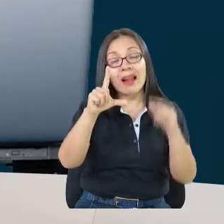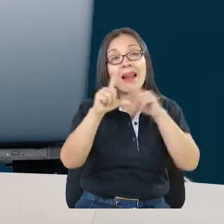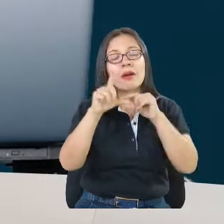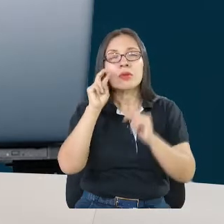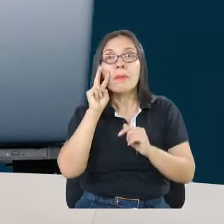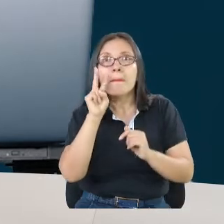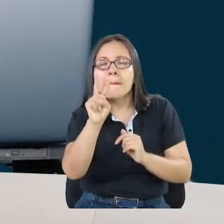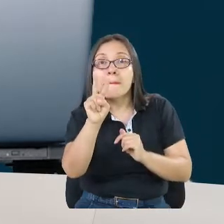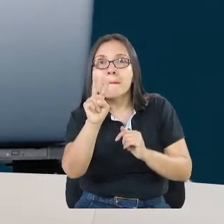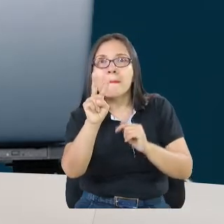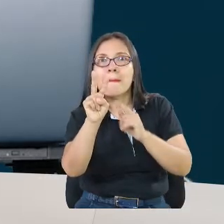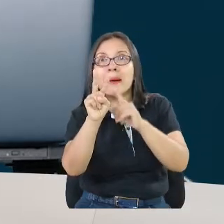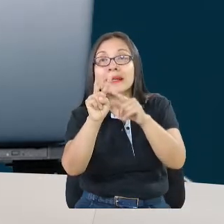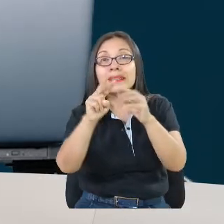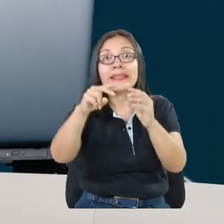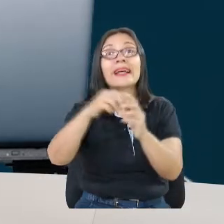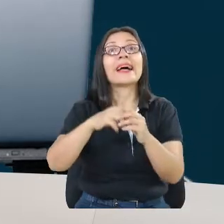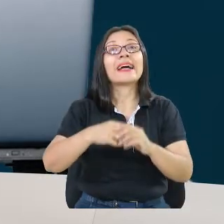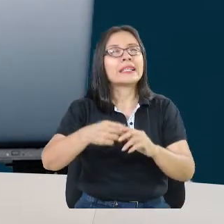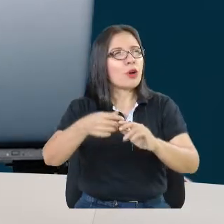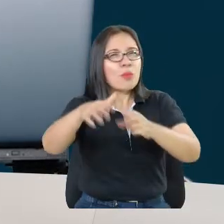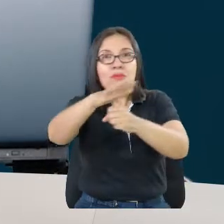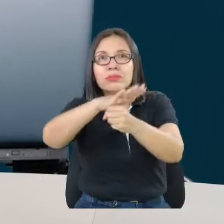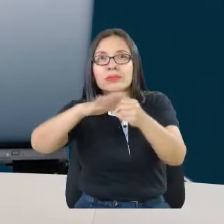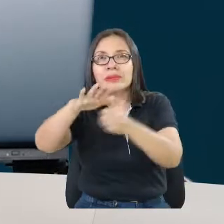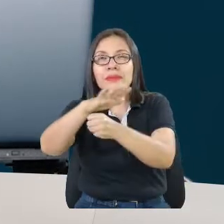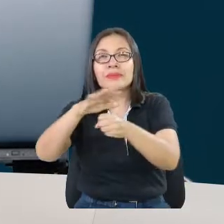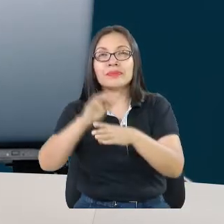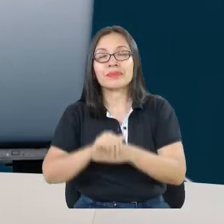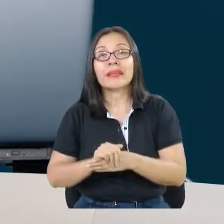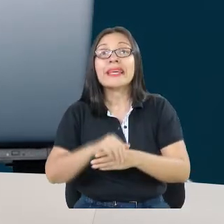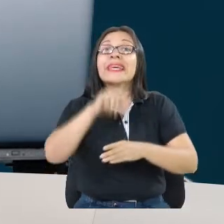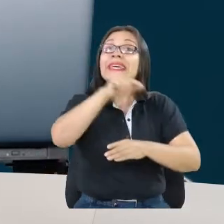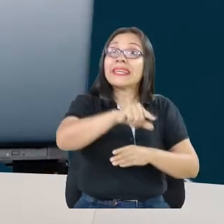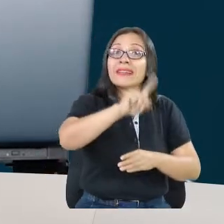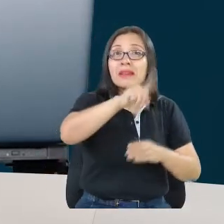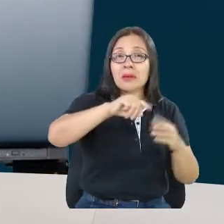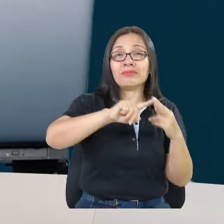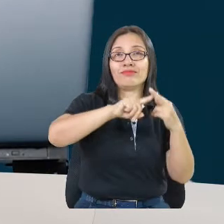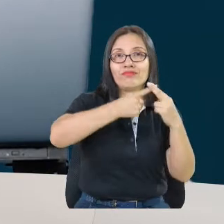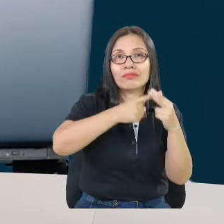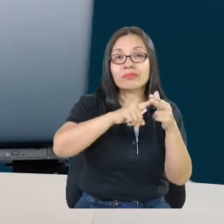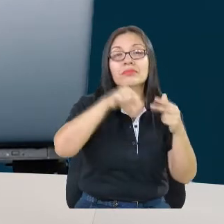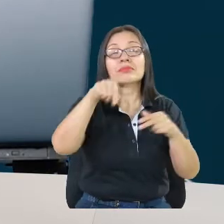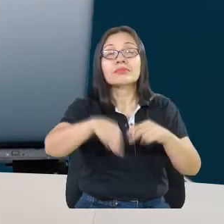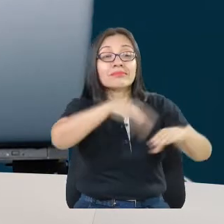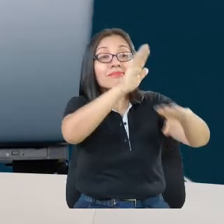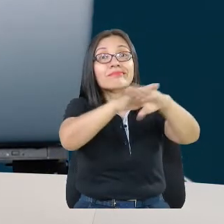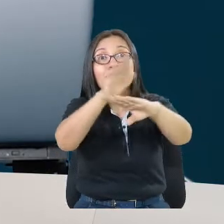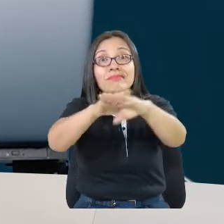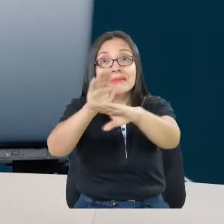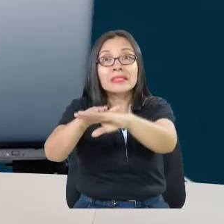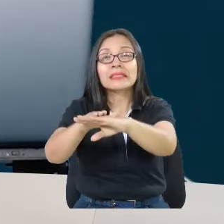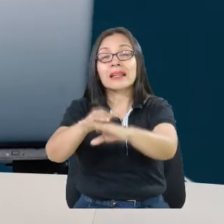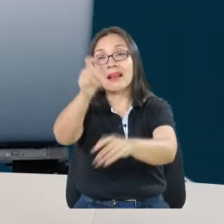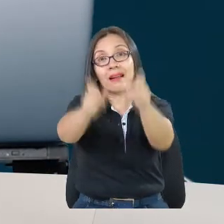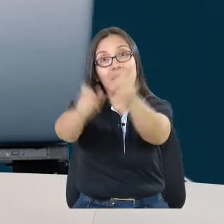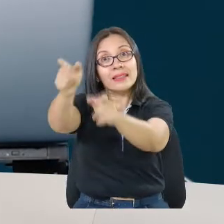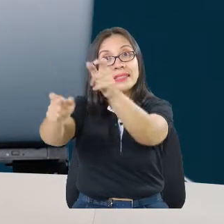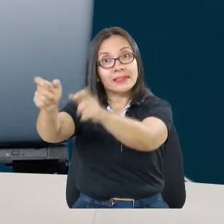y la APSATIC es una herramienta mucho más cercana con la comunidad para también emitir alertas tempranas comunitarias.